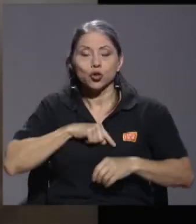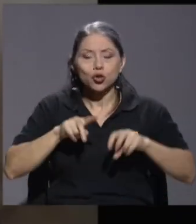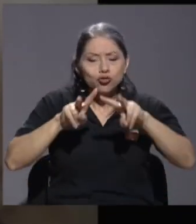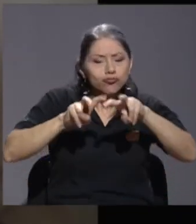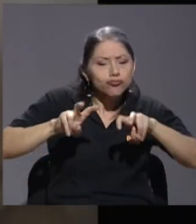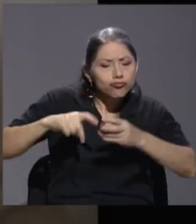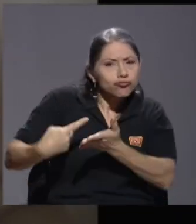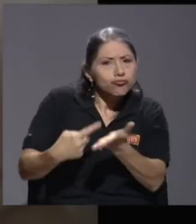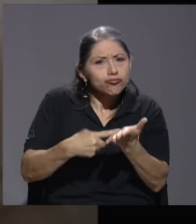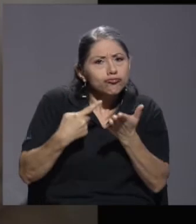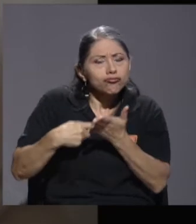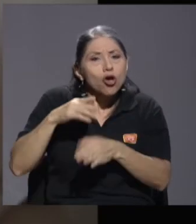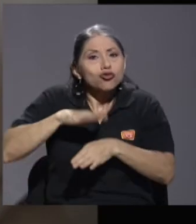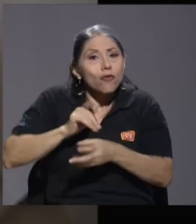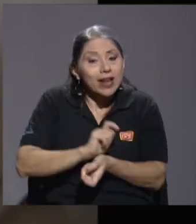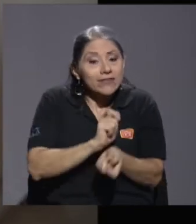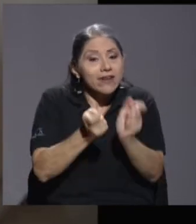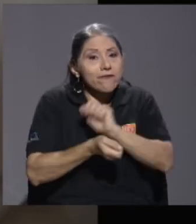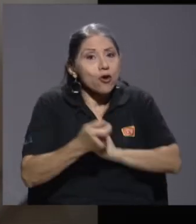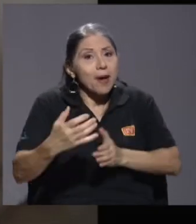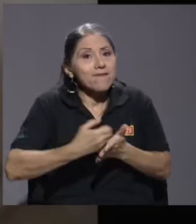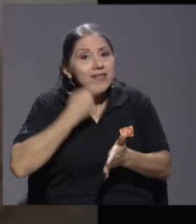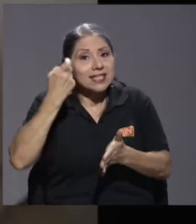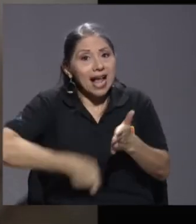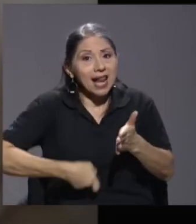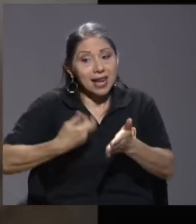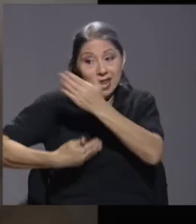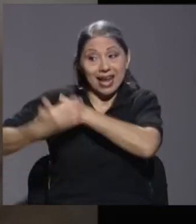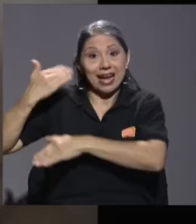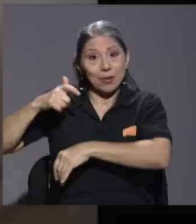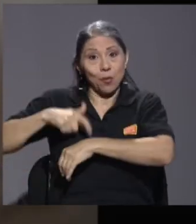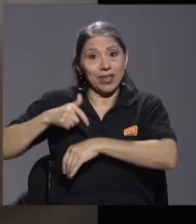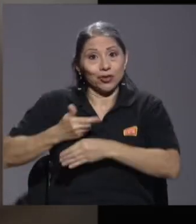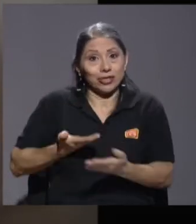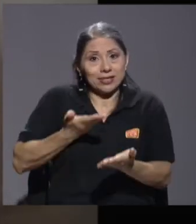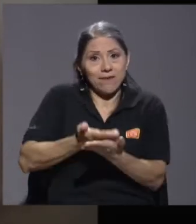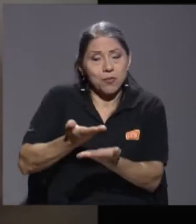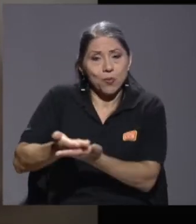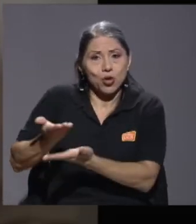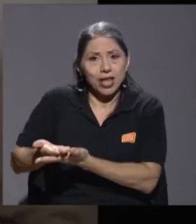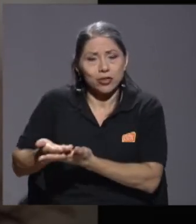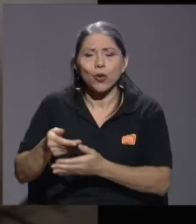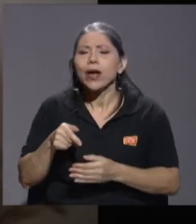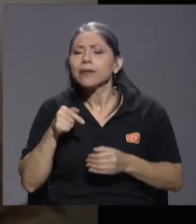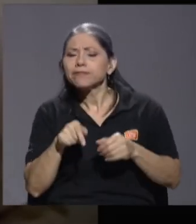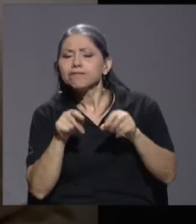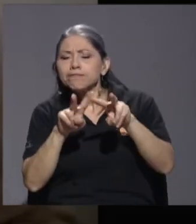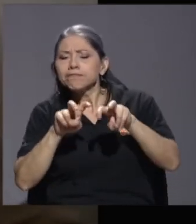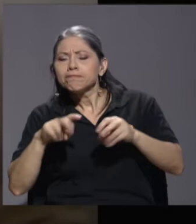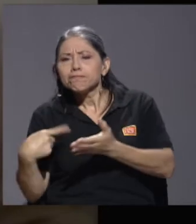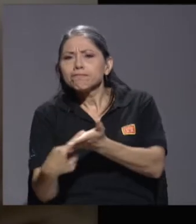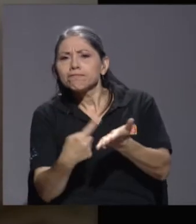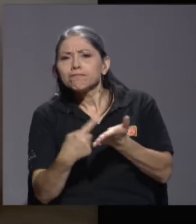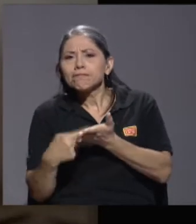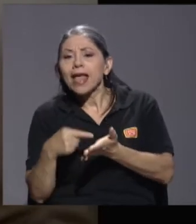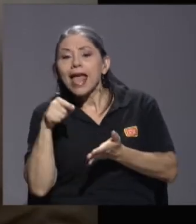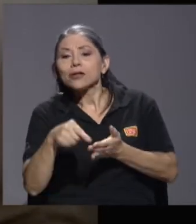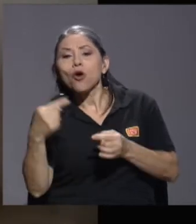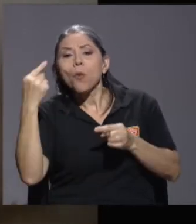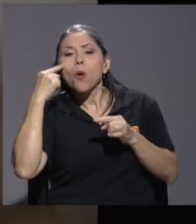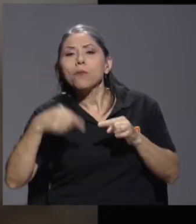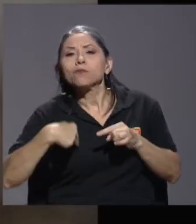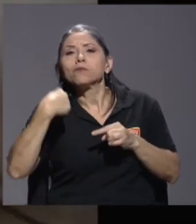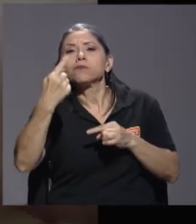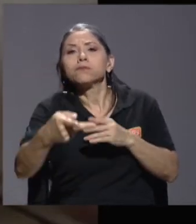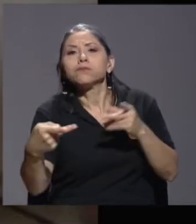sobre la reforma fiscal que se estaba proponiendo en aquel momento y este análisis era una proyección de lo